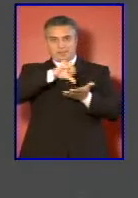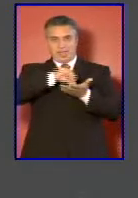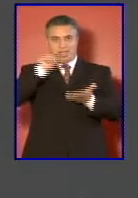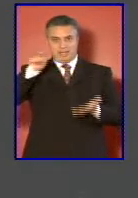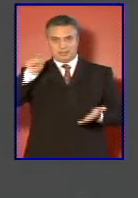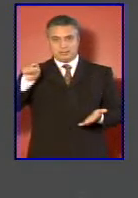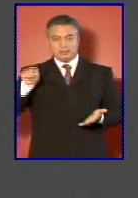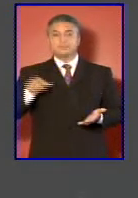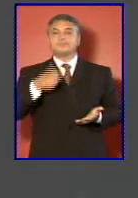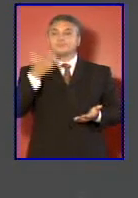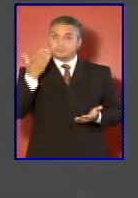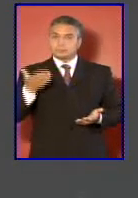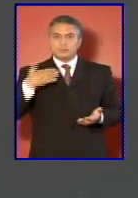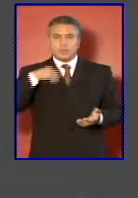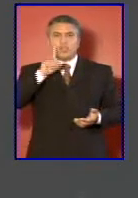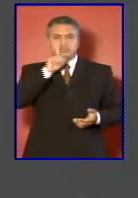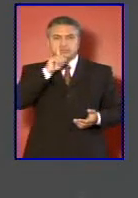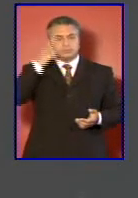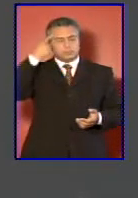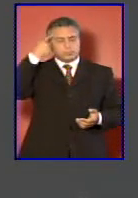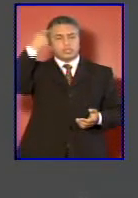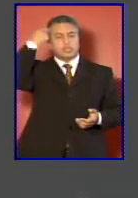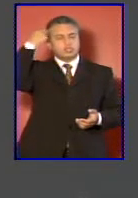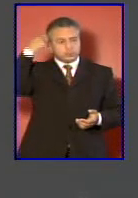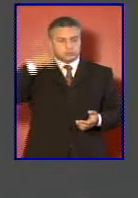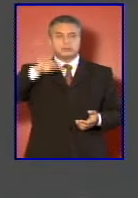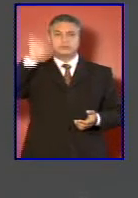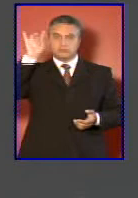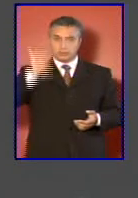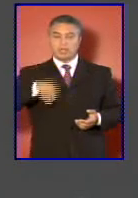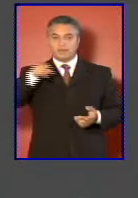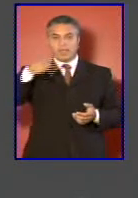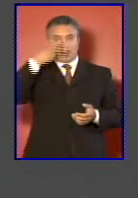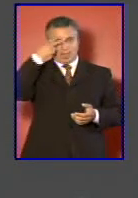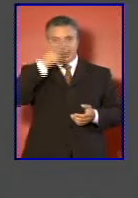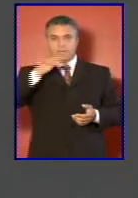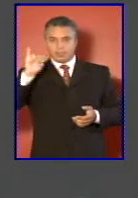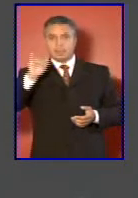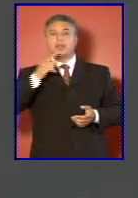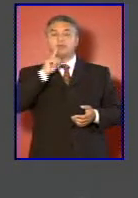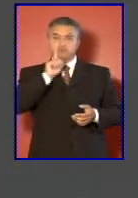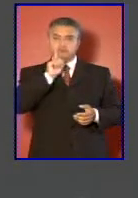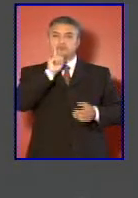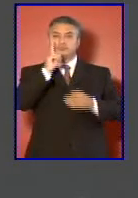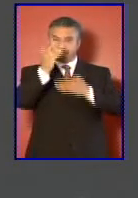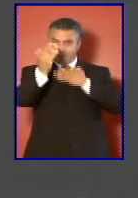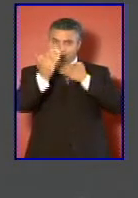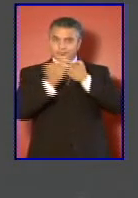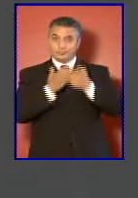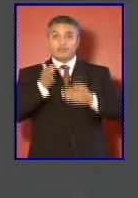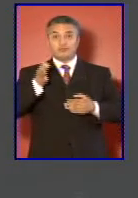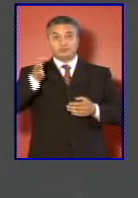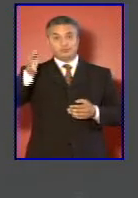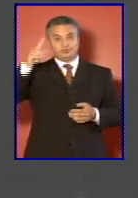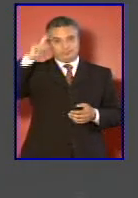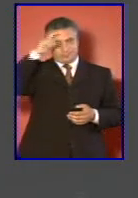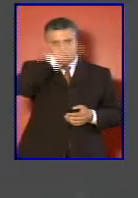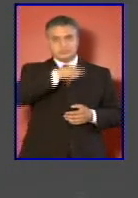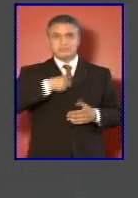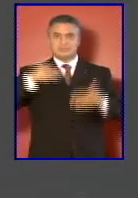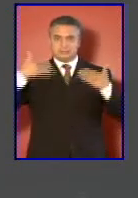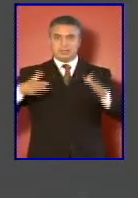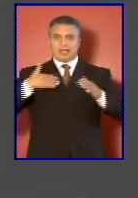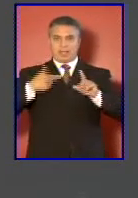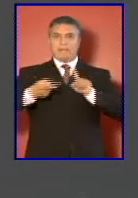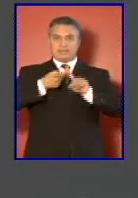estamos conscientes que la misión en Haití enfrenta un futuro complejo. Hemos participado